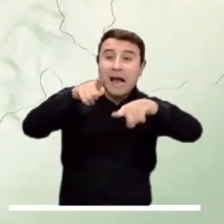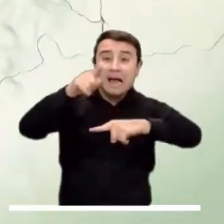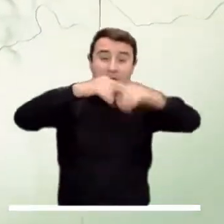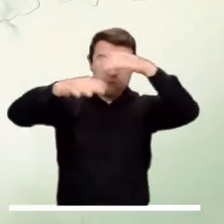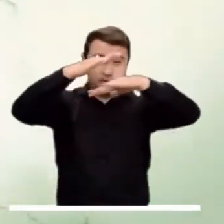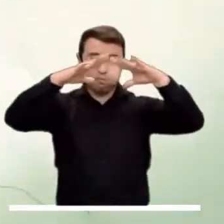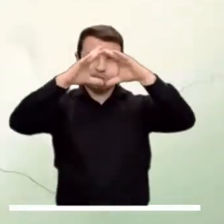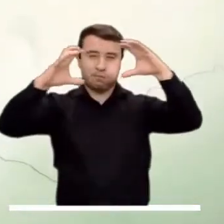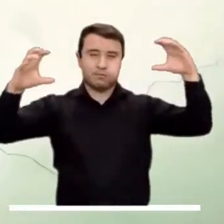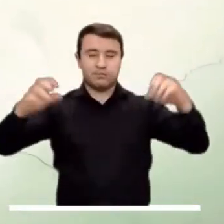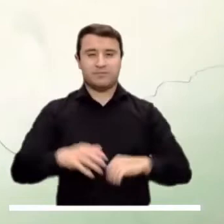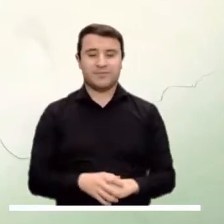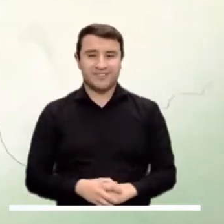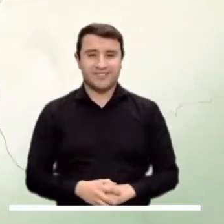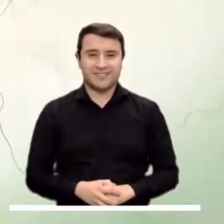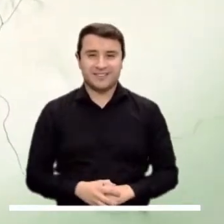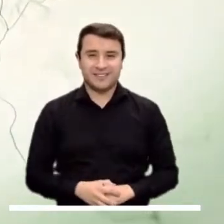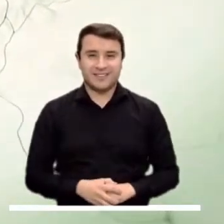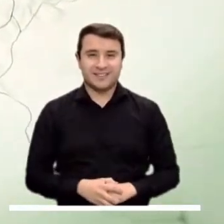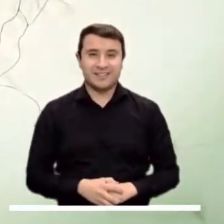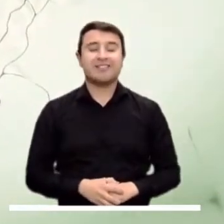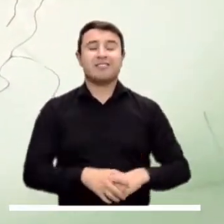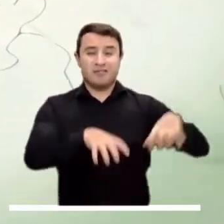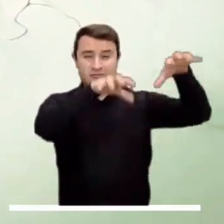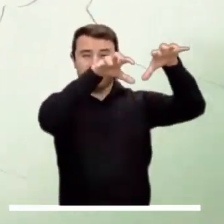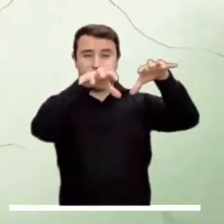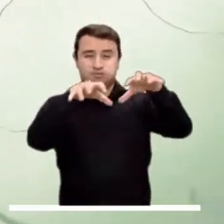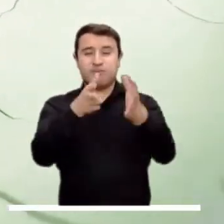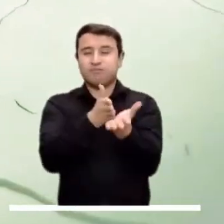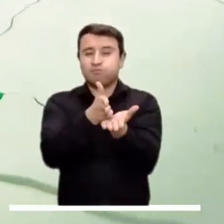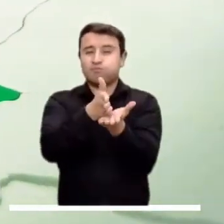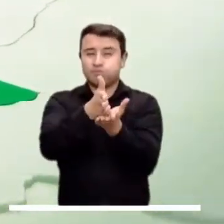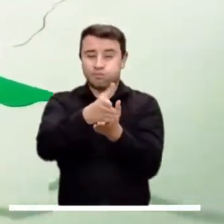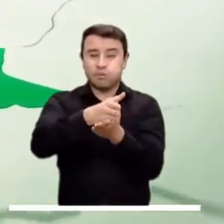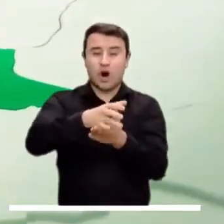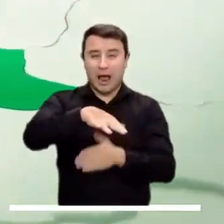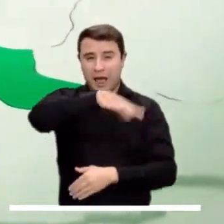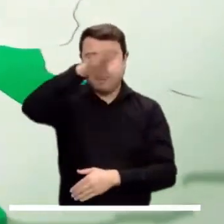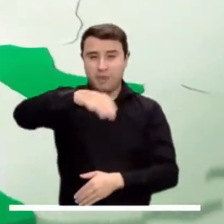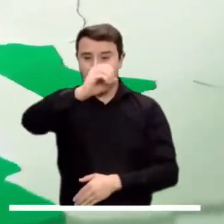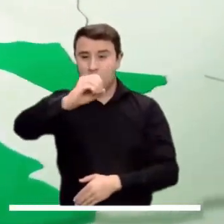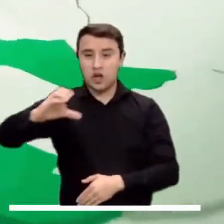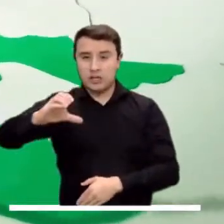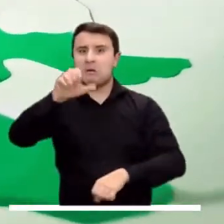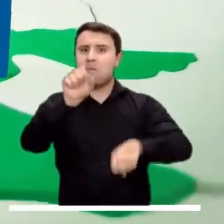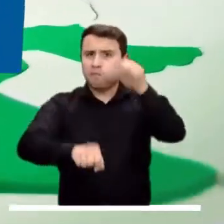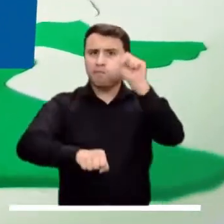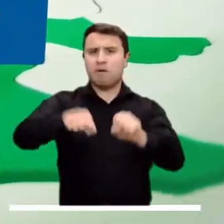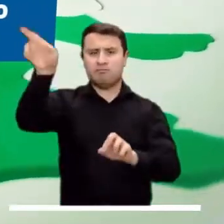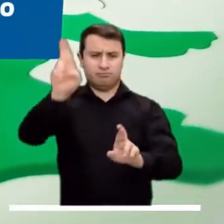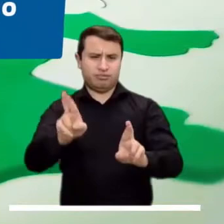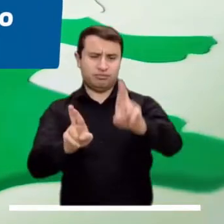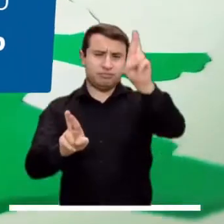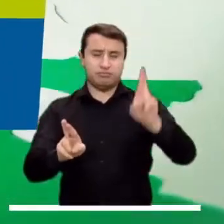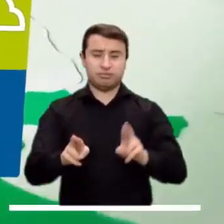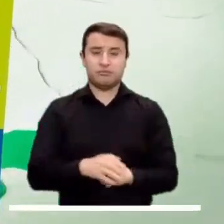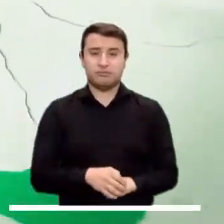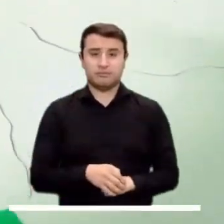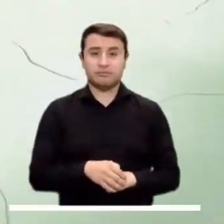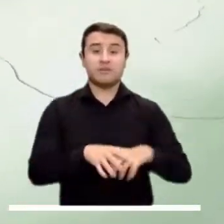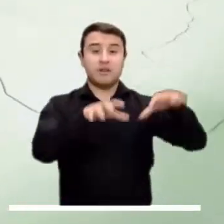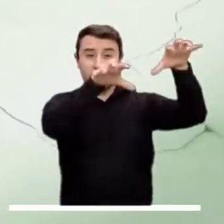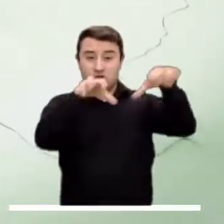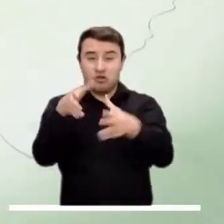parcialmente nublado. No paran las fuertes lluvias en el occidente de Antioquia con posibilidad de actividad eléctrica. También se